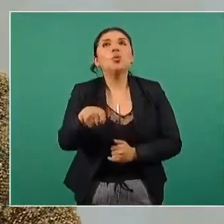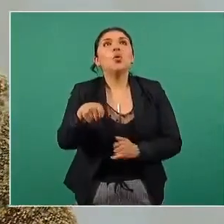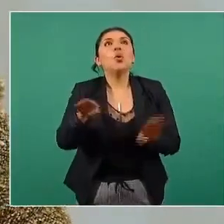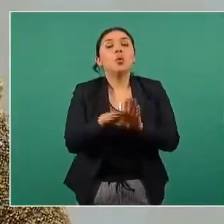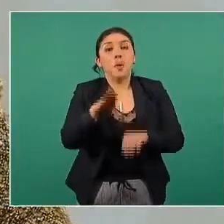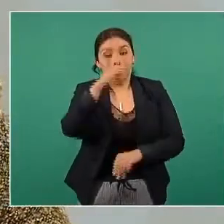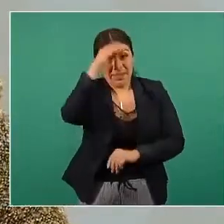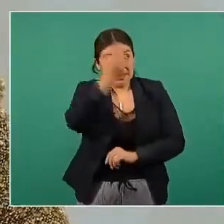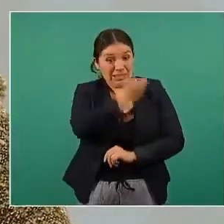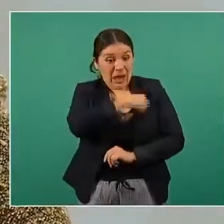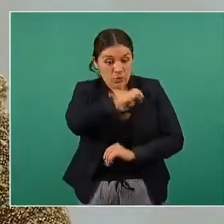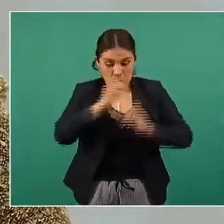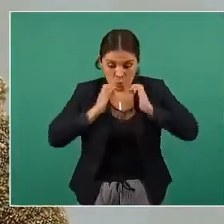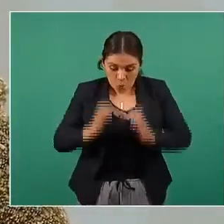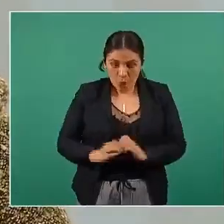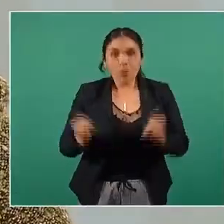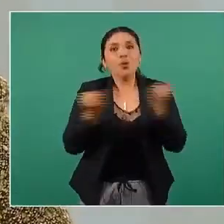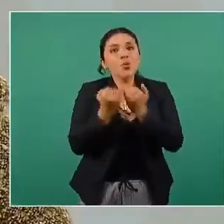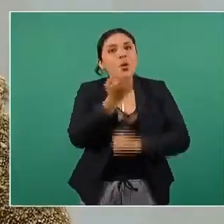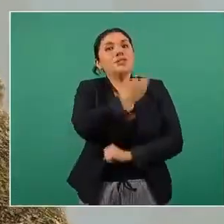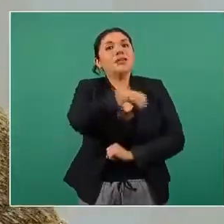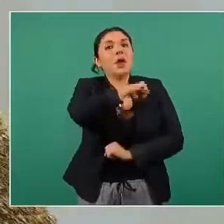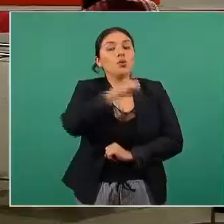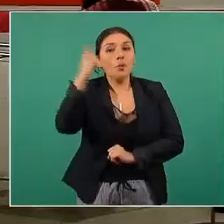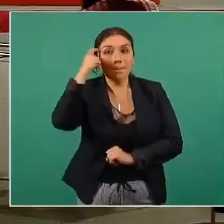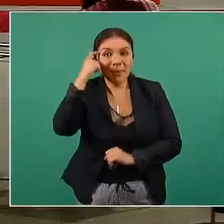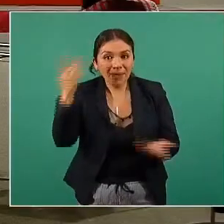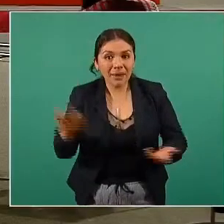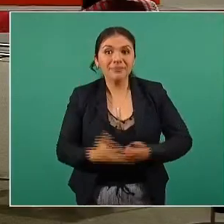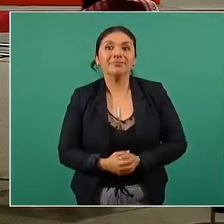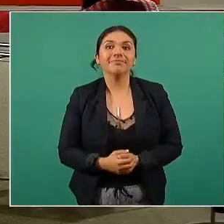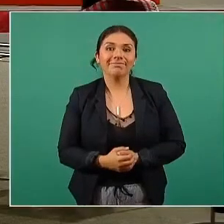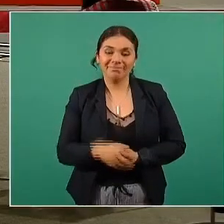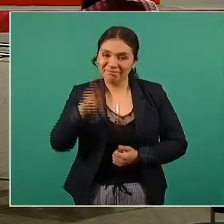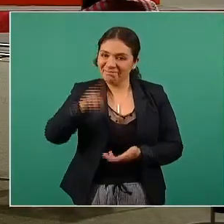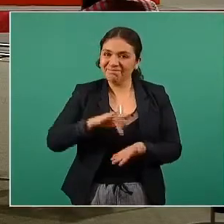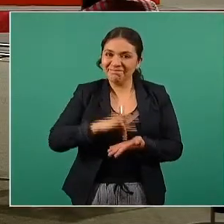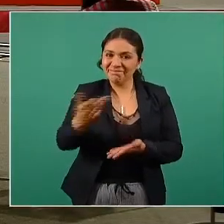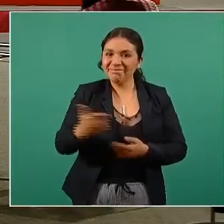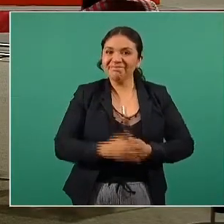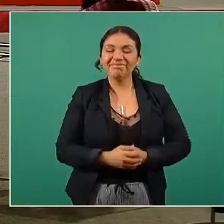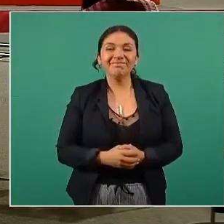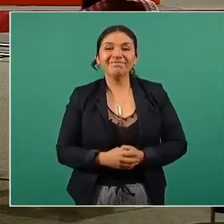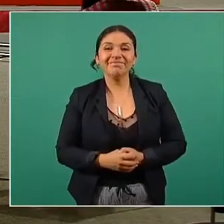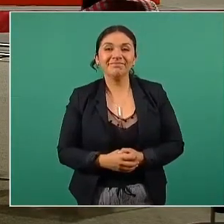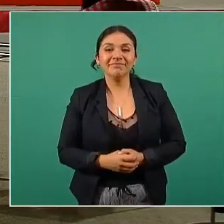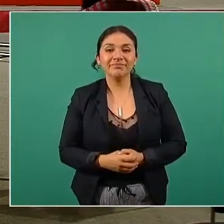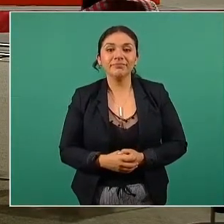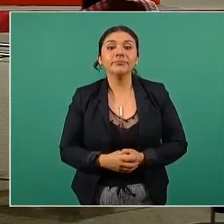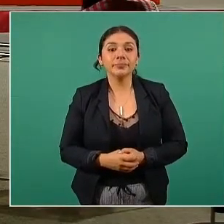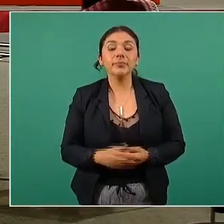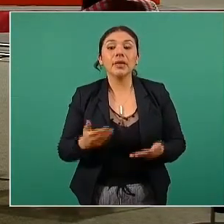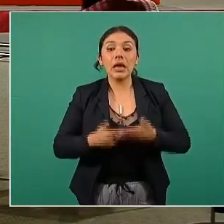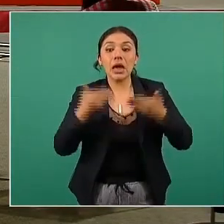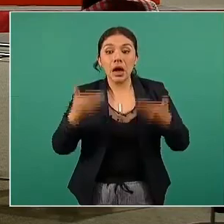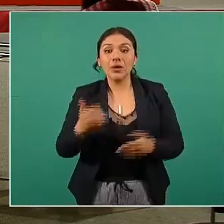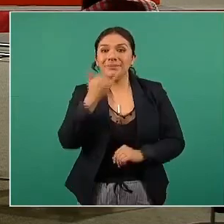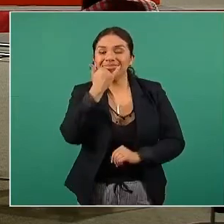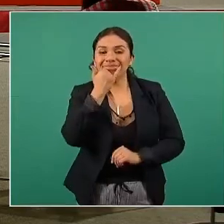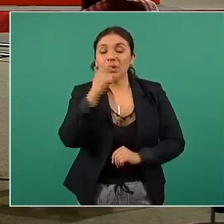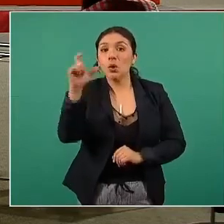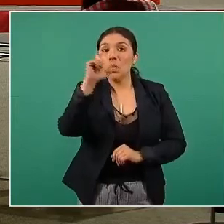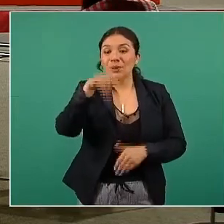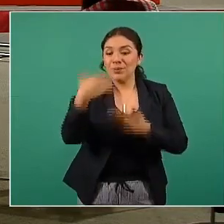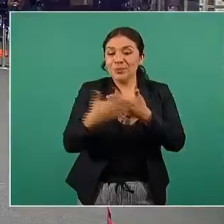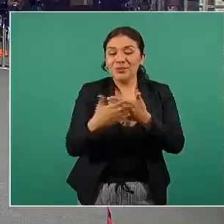solamente salud física sino también una mejor salud mental gracias y ahora perdón y ahora que